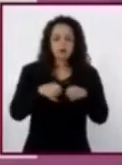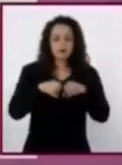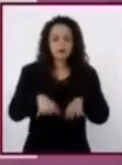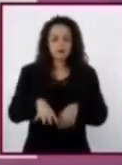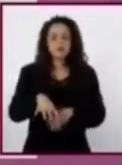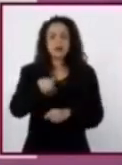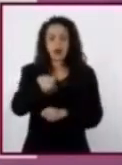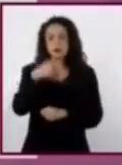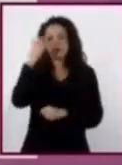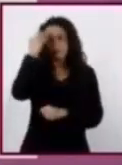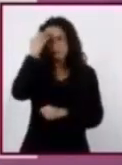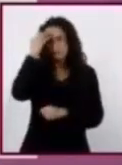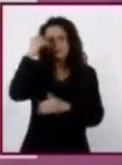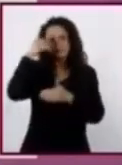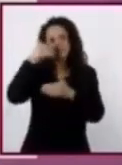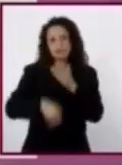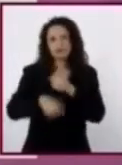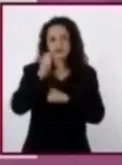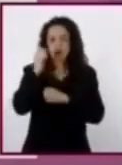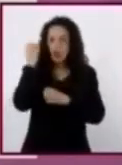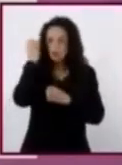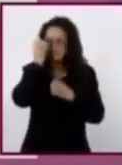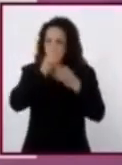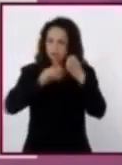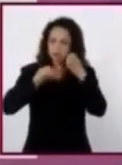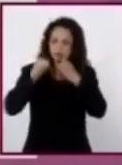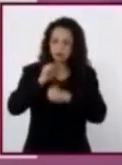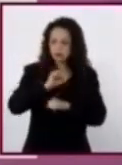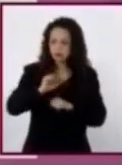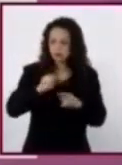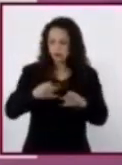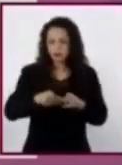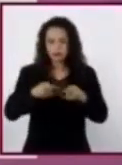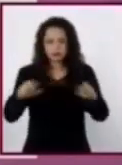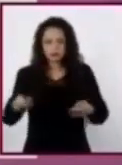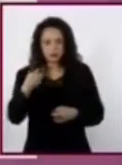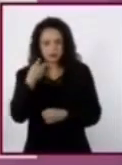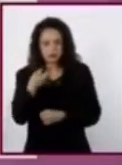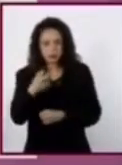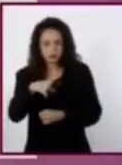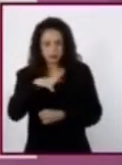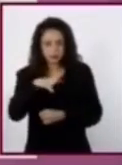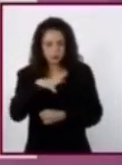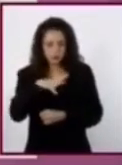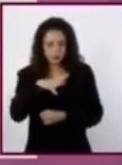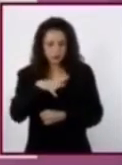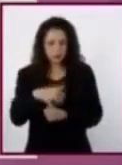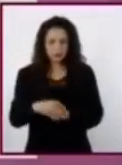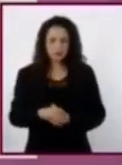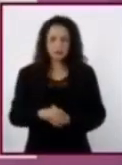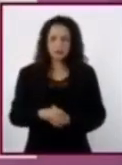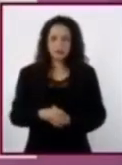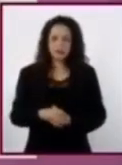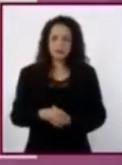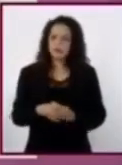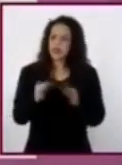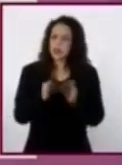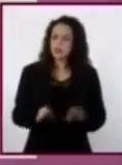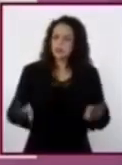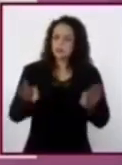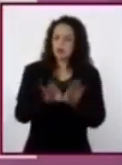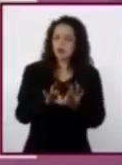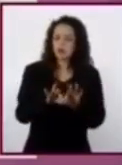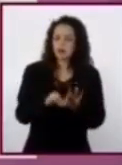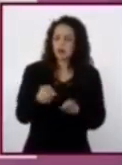conocer con el análisis de las fuentes históricas? ¿Cuál es la importancia de las